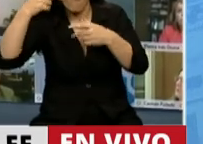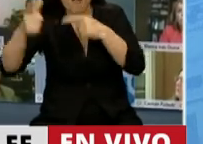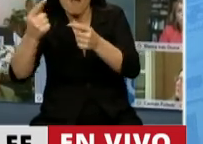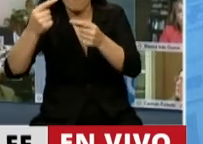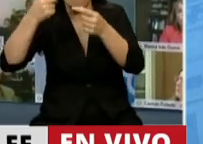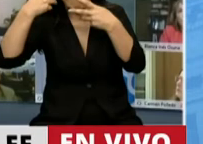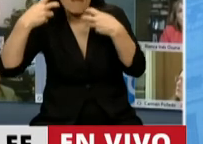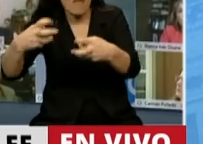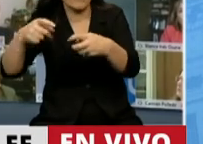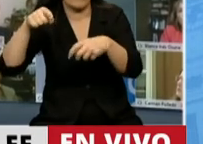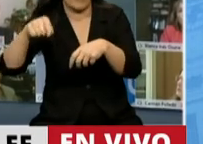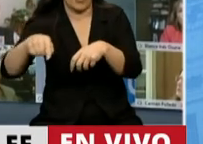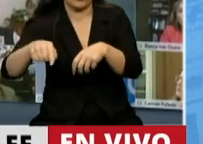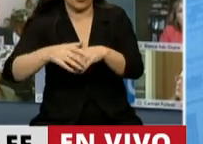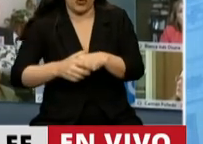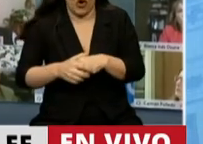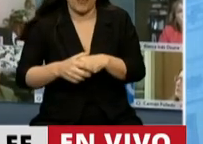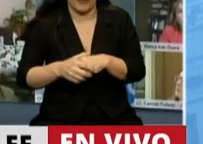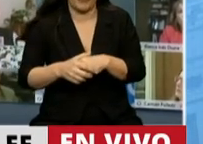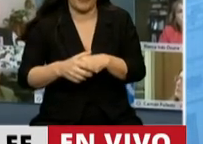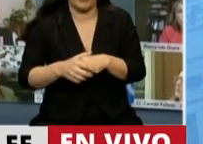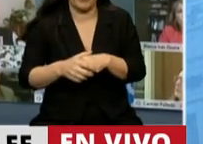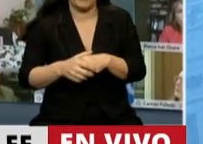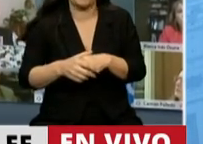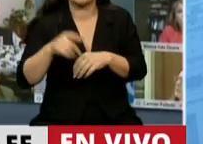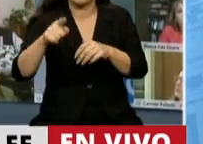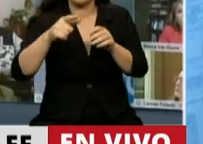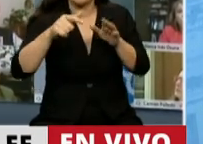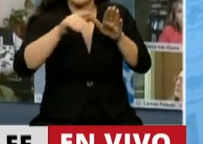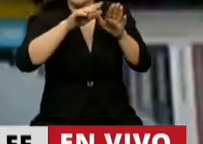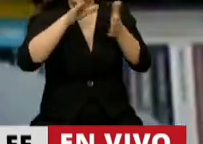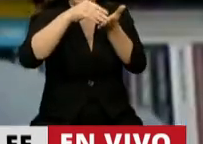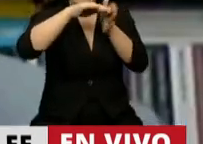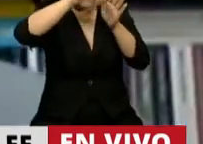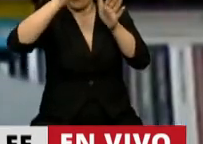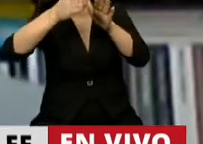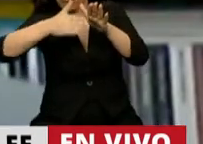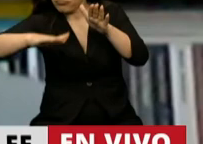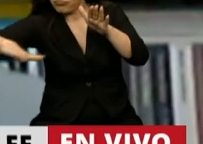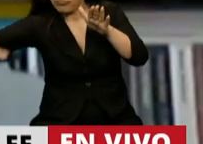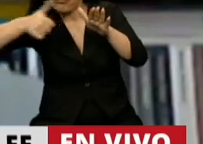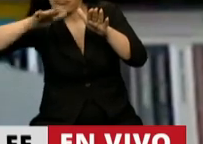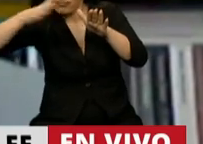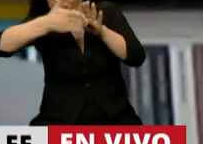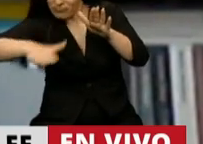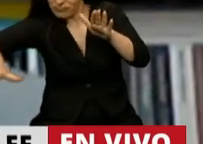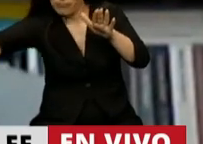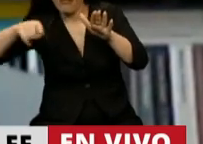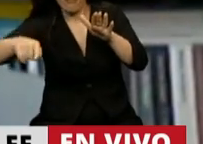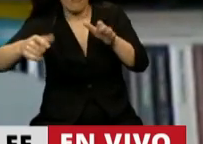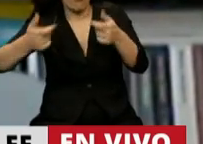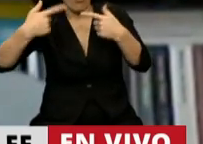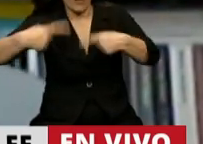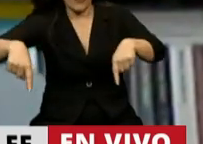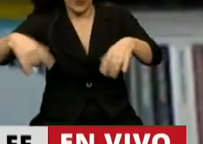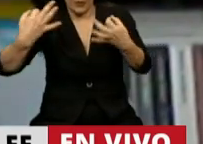científica, a partir de las nuevas fronteras que hace al subsuelo marítimo y al lecho marítimo. Por eso quiero sumar